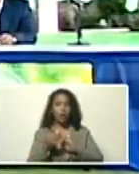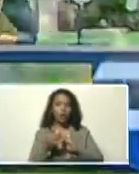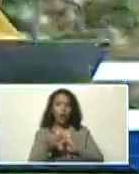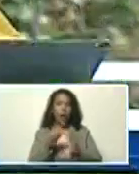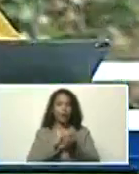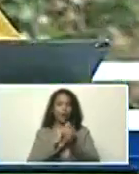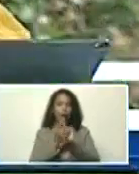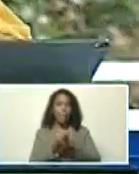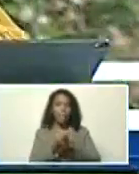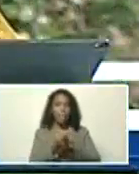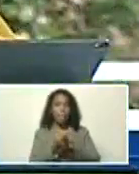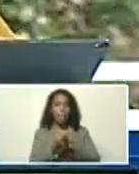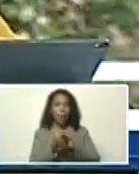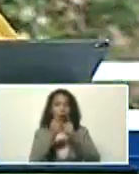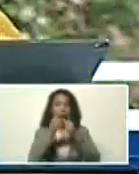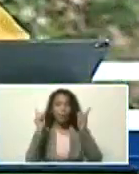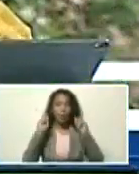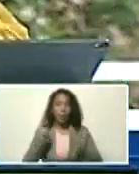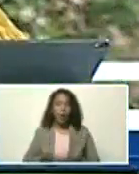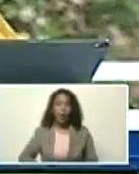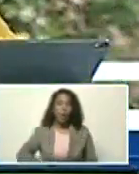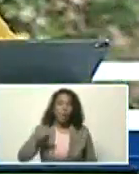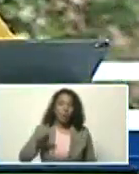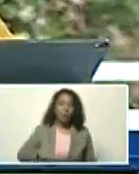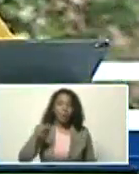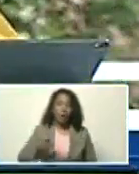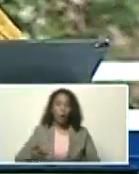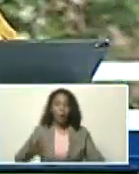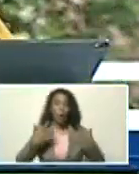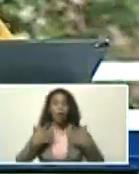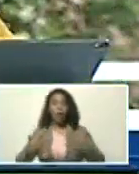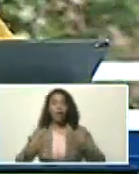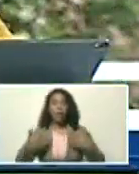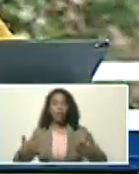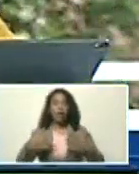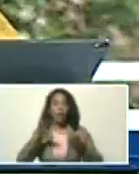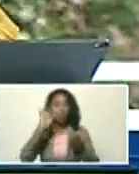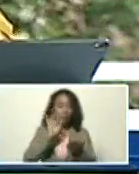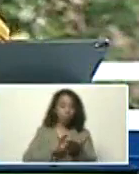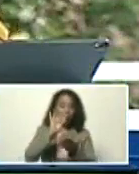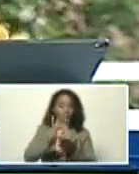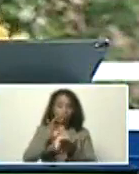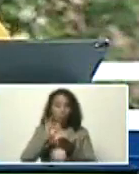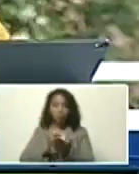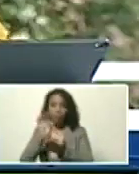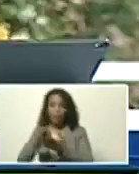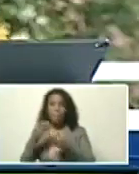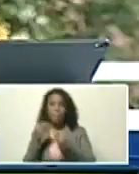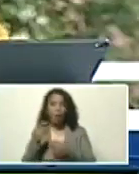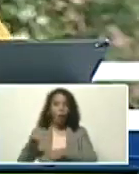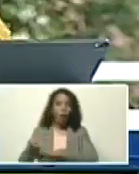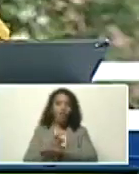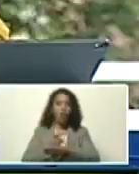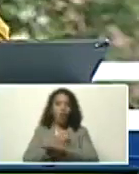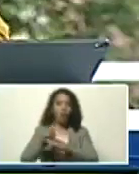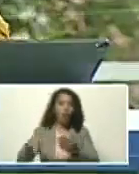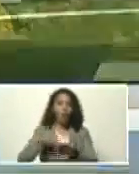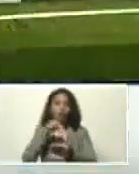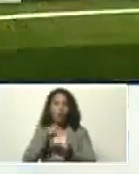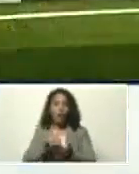del cambio climático, priorizada, urgente, y estratégica, para que el gobierno nacional,